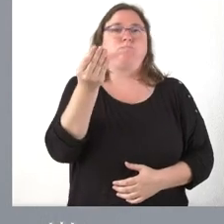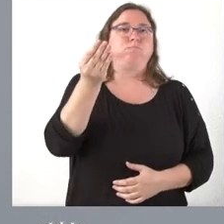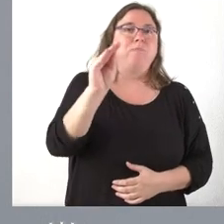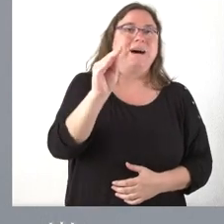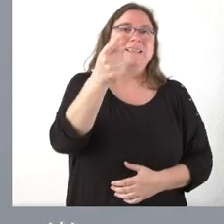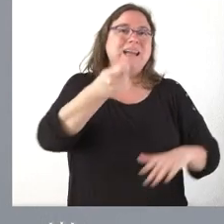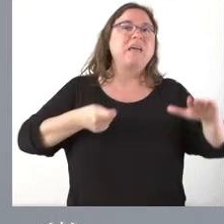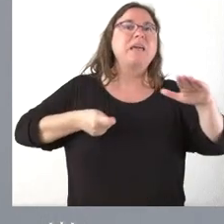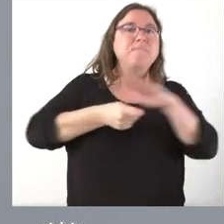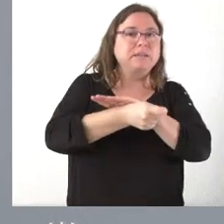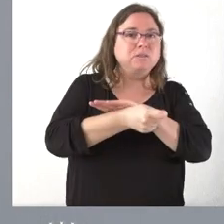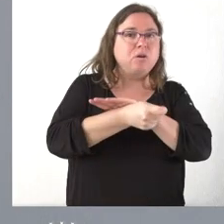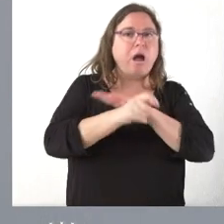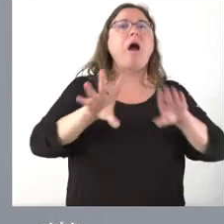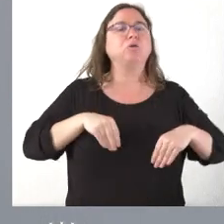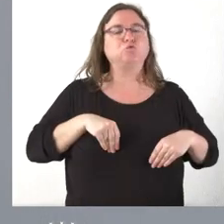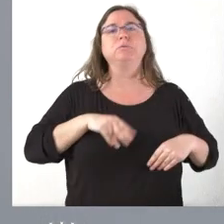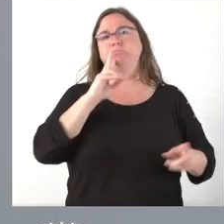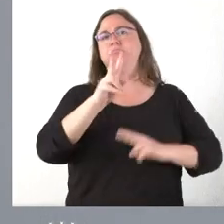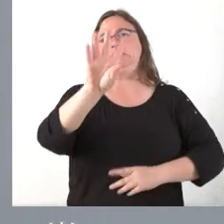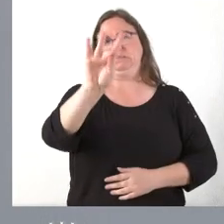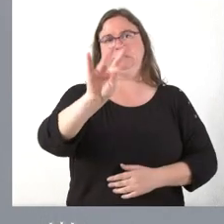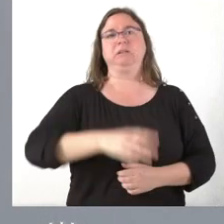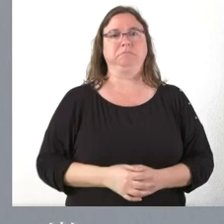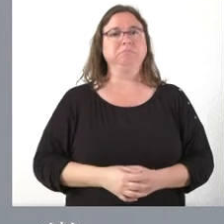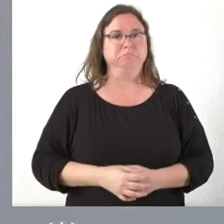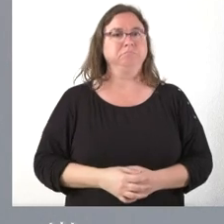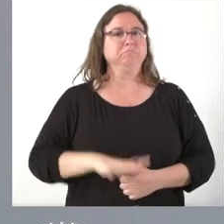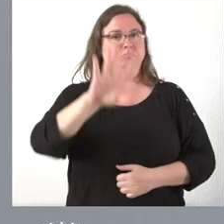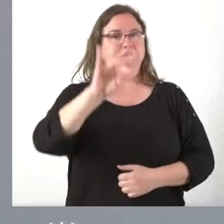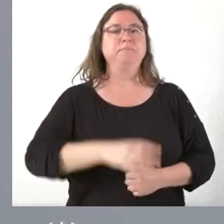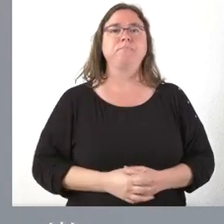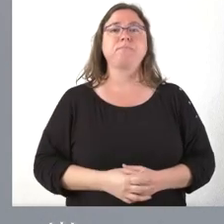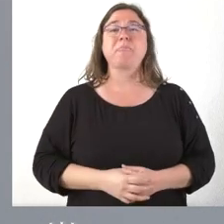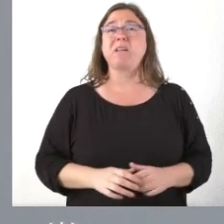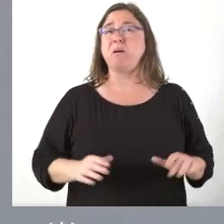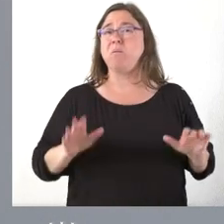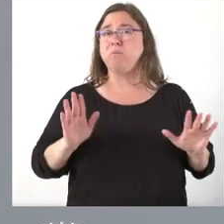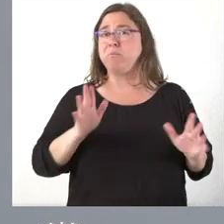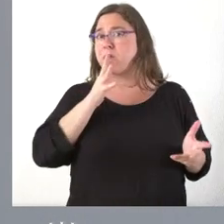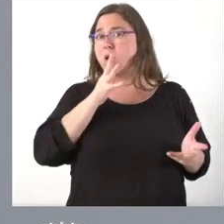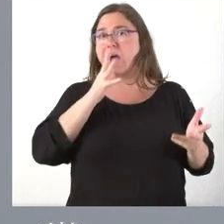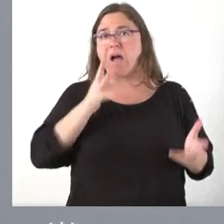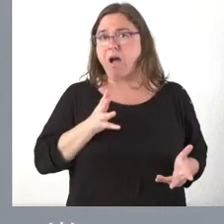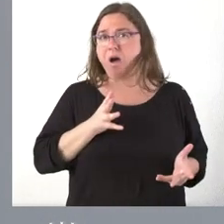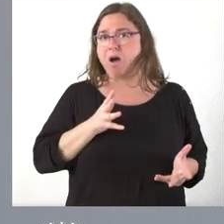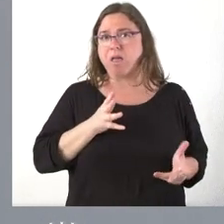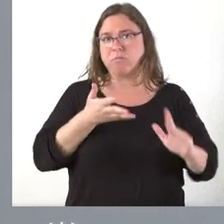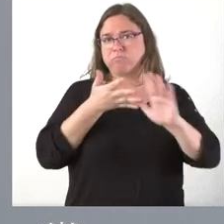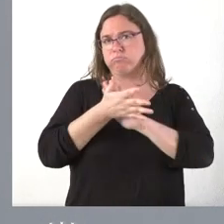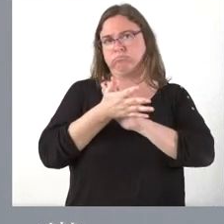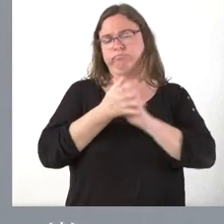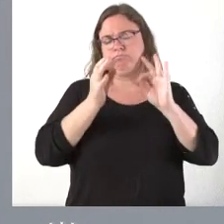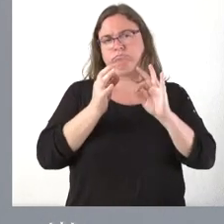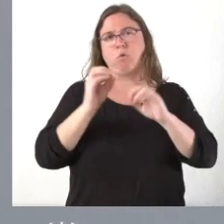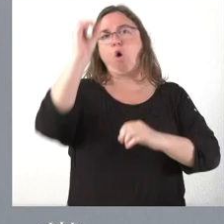inversión global serían asumidas, sí, aportaríamos las cantidades añadidas. Pero yo, hoy aquí, quiero dejar inicialmente la posición